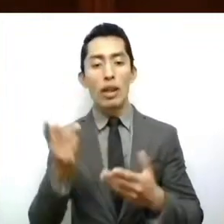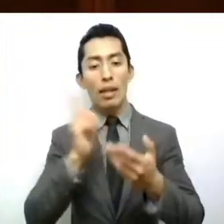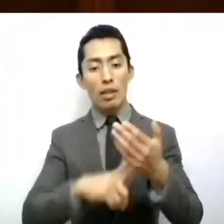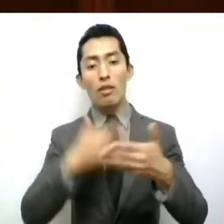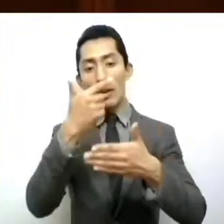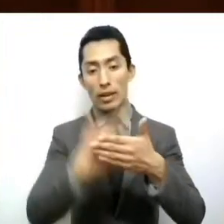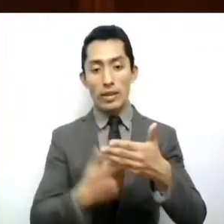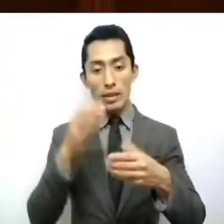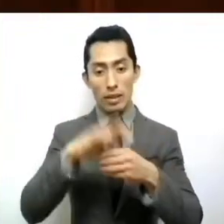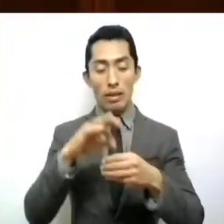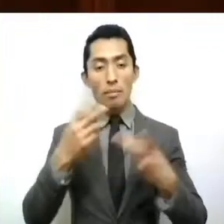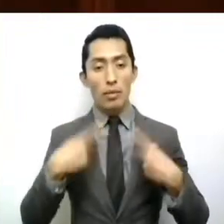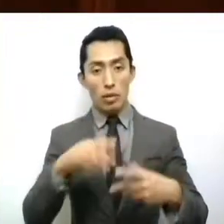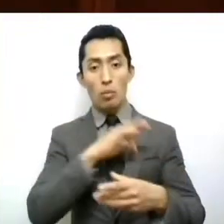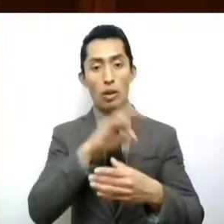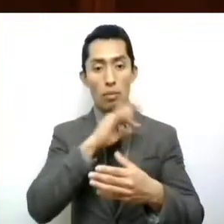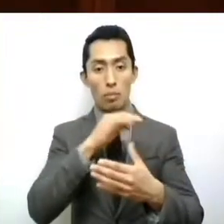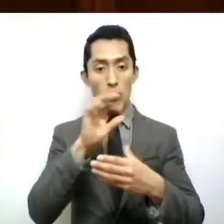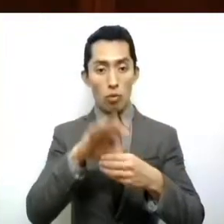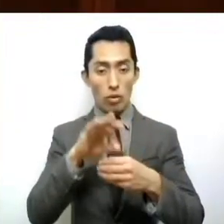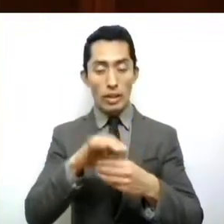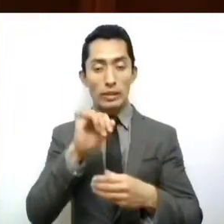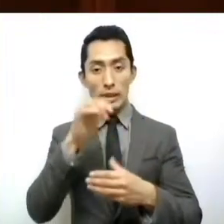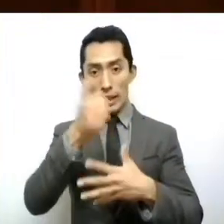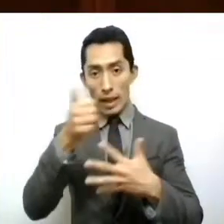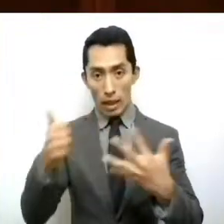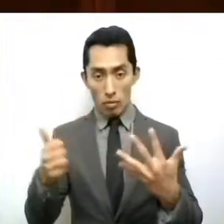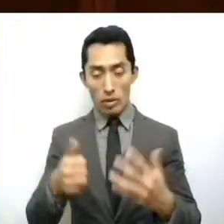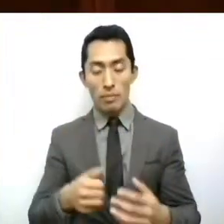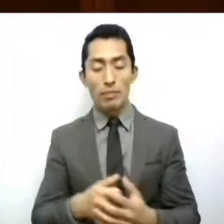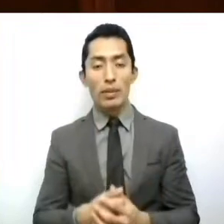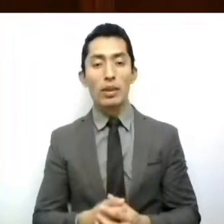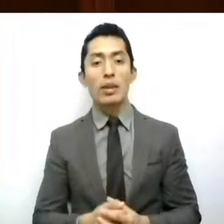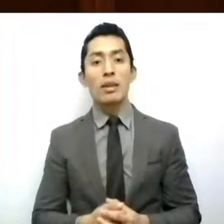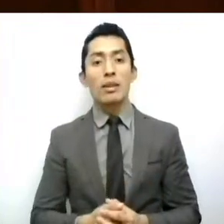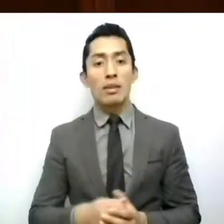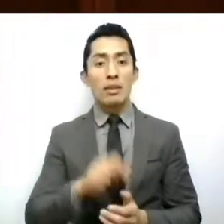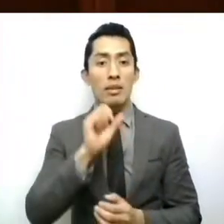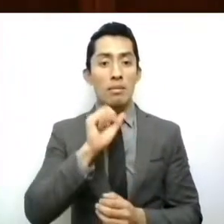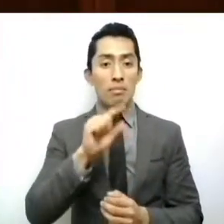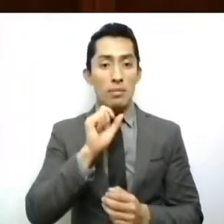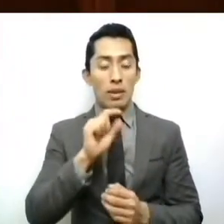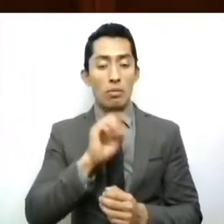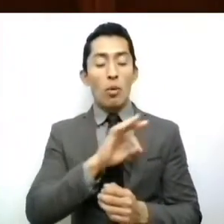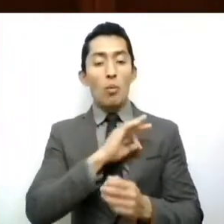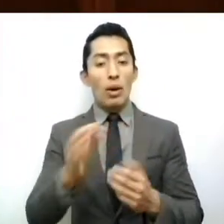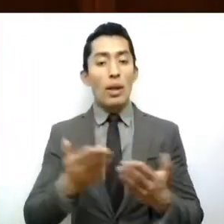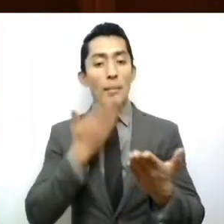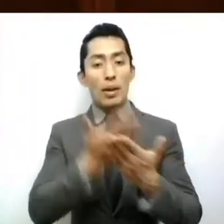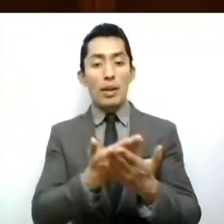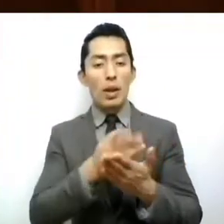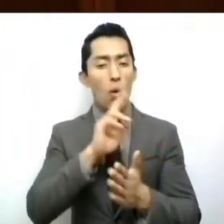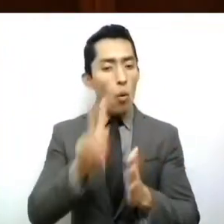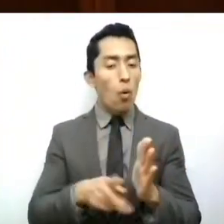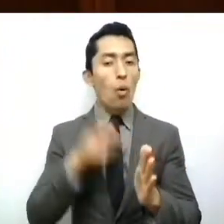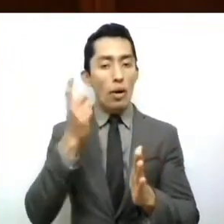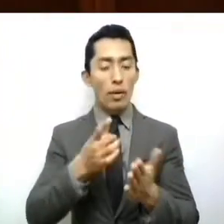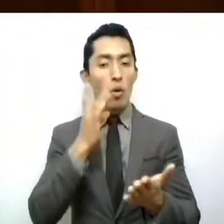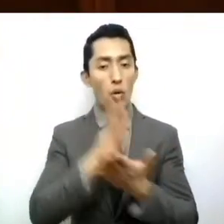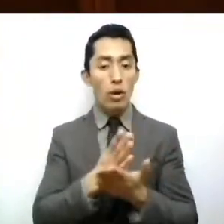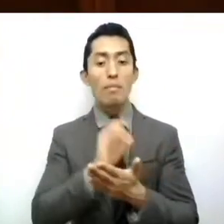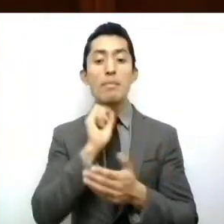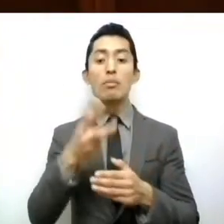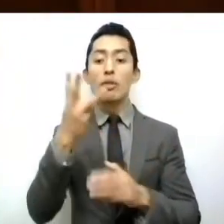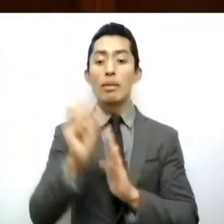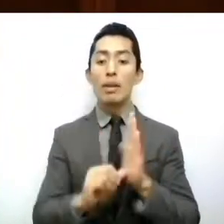de electores de cada una de ellas. Se podrá realizar, solicitar en una sola ocasión y durante los tres